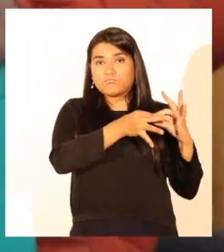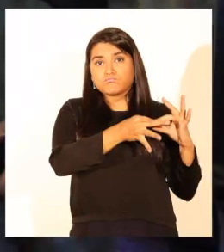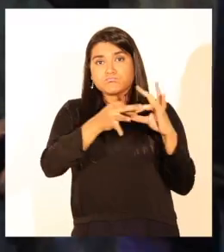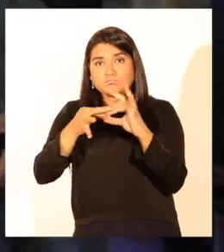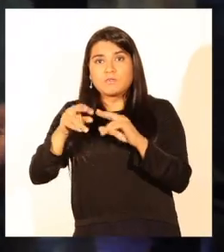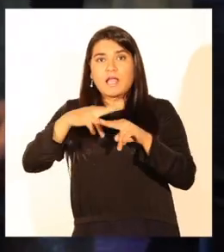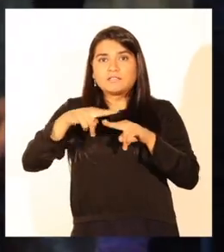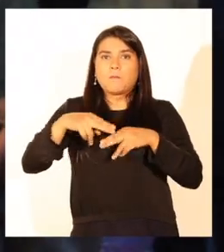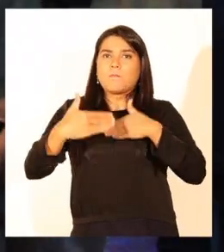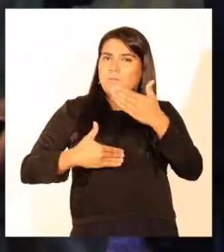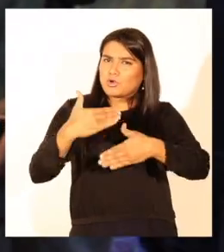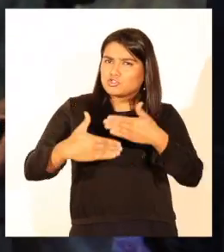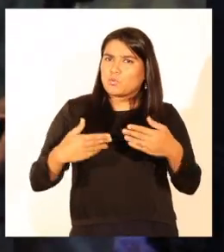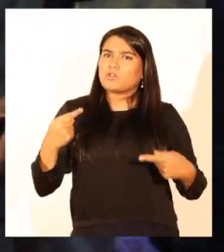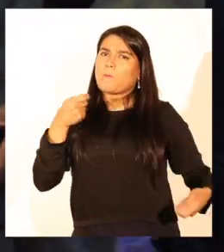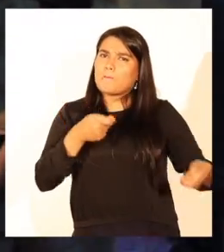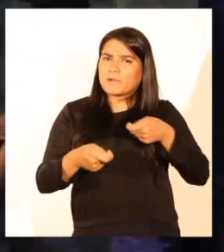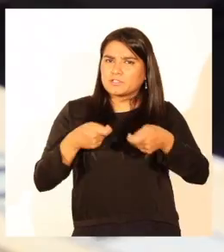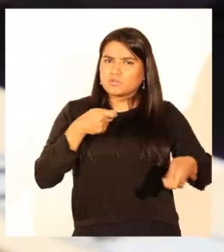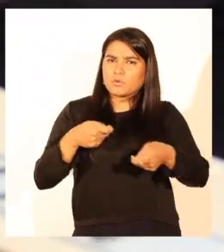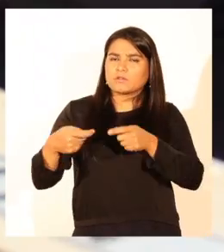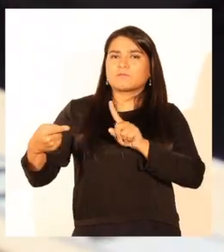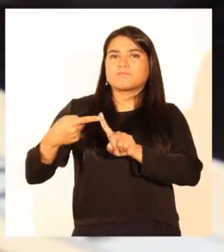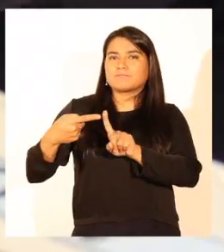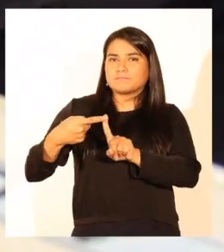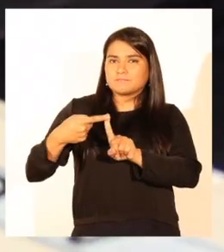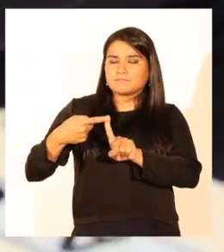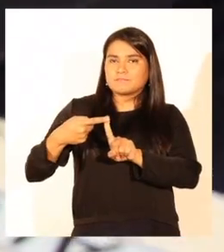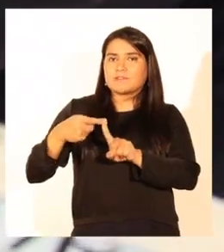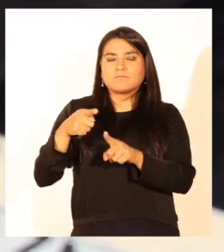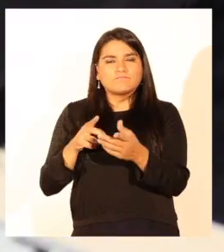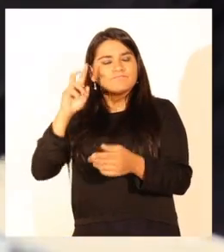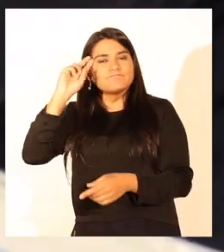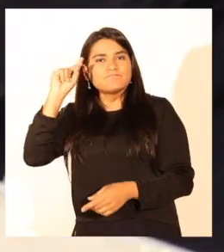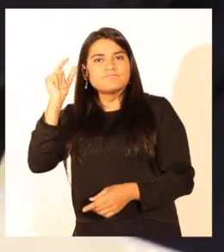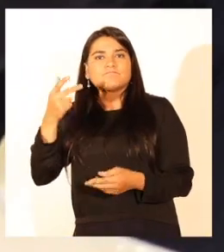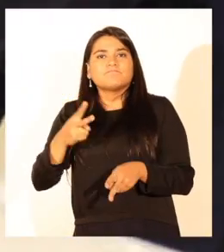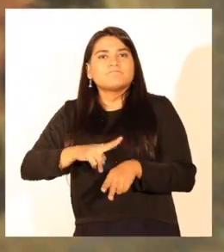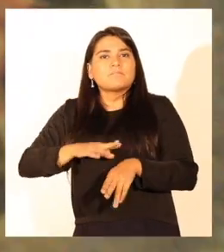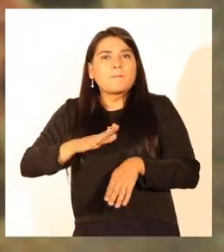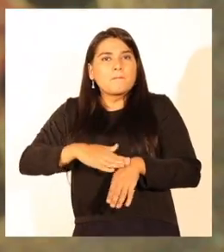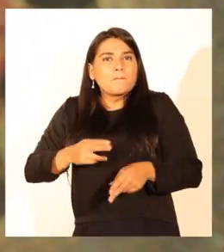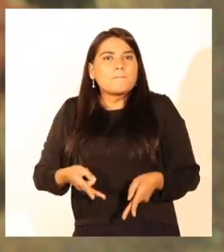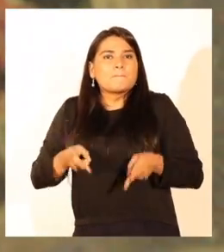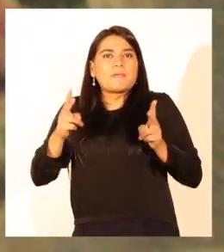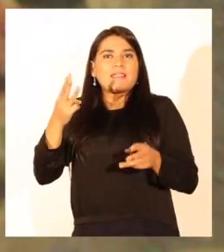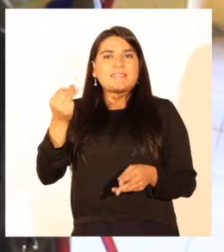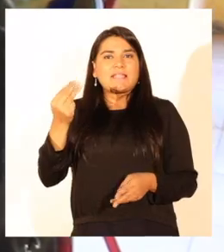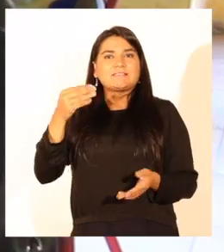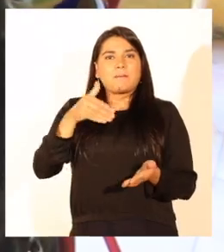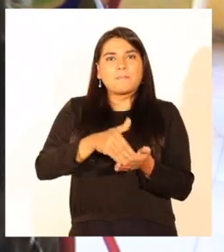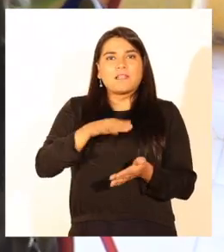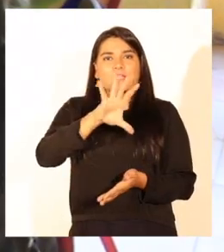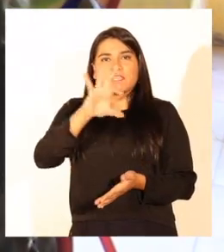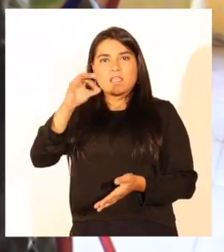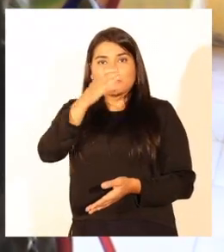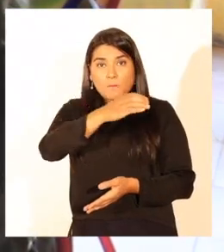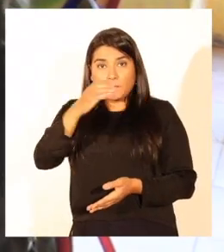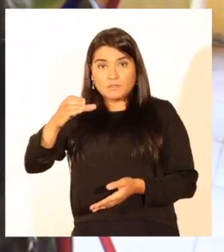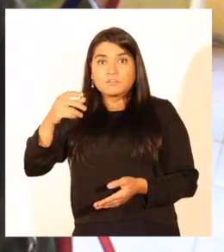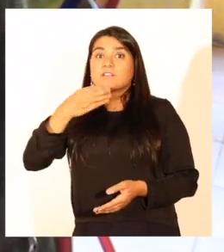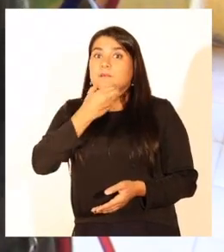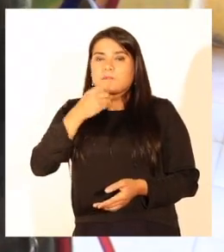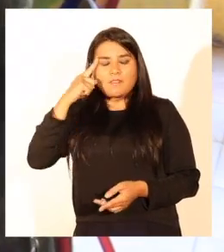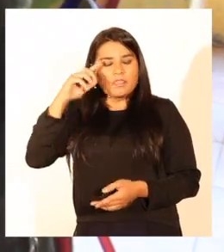se realizó el proceso de presupuestos participativos, iniciativa que permitió que 13.500 vecinos decidieran